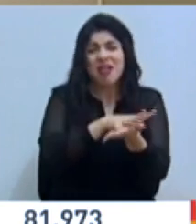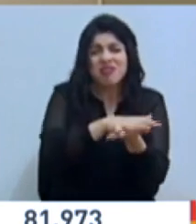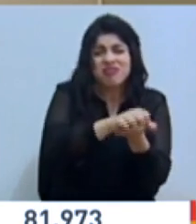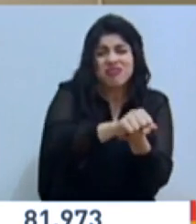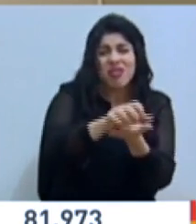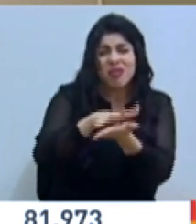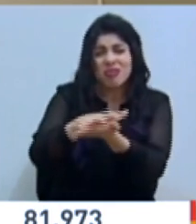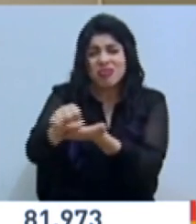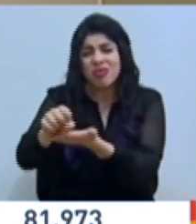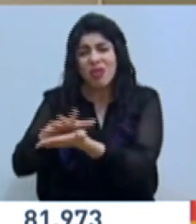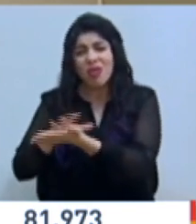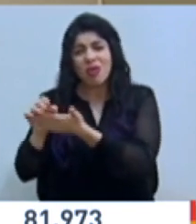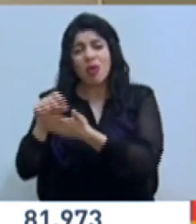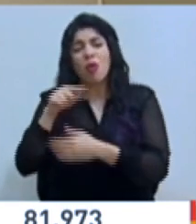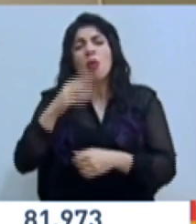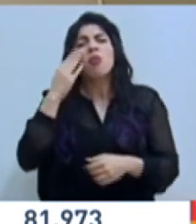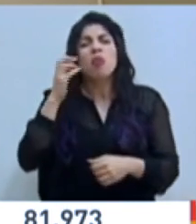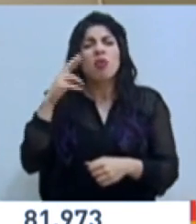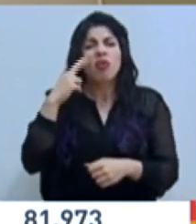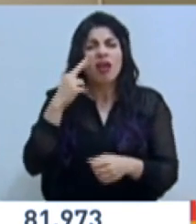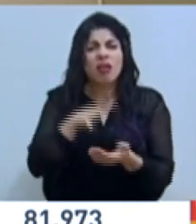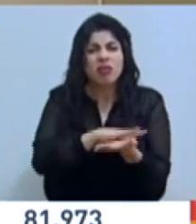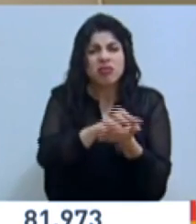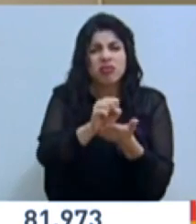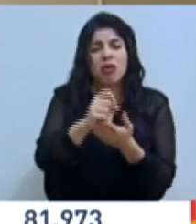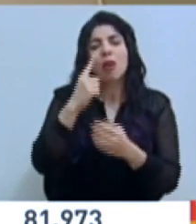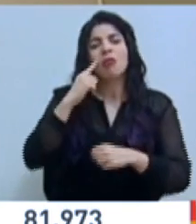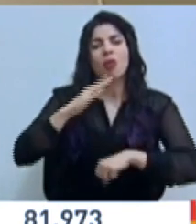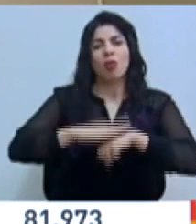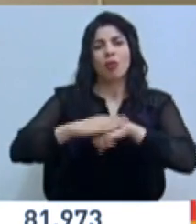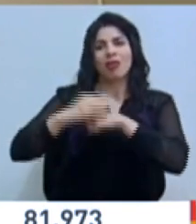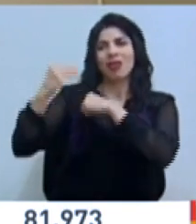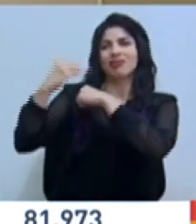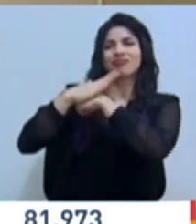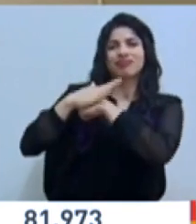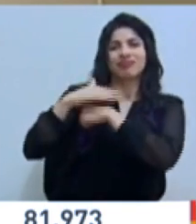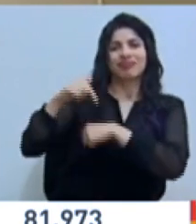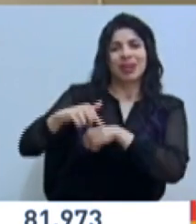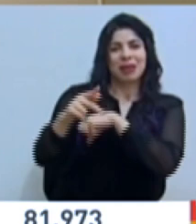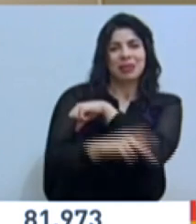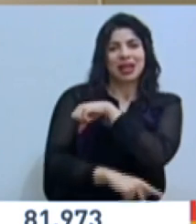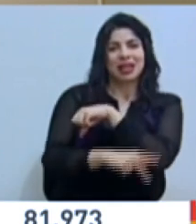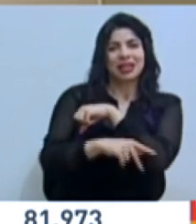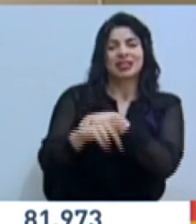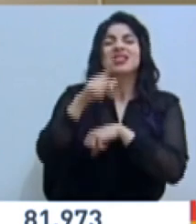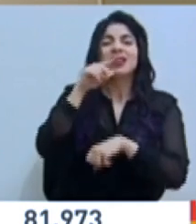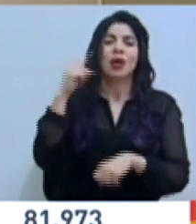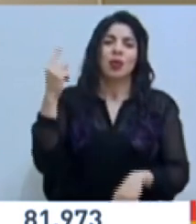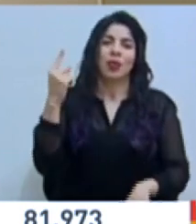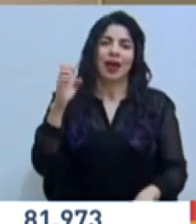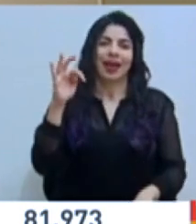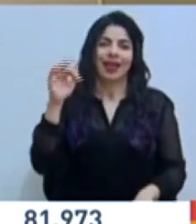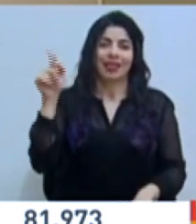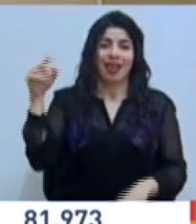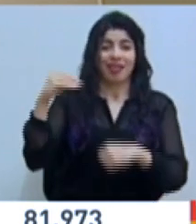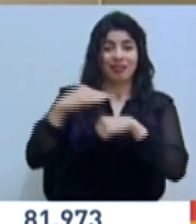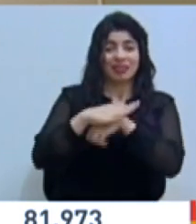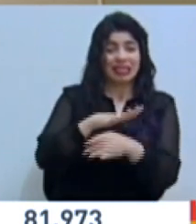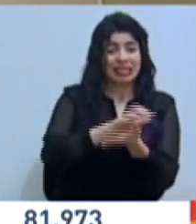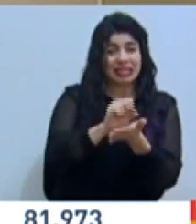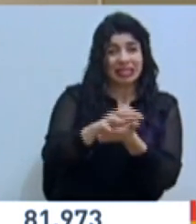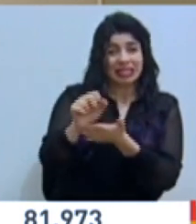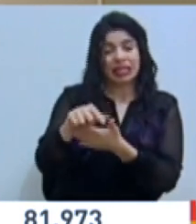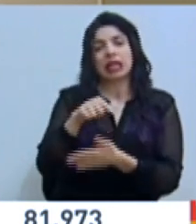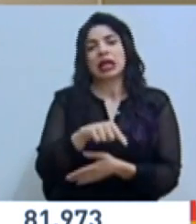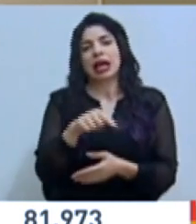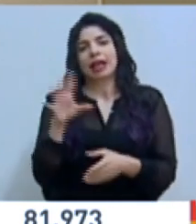producto de los impactos que generó sobre nuestro país el huracán ETA. Asimismo mantenemos